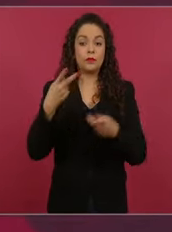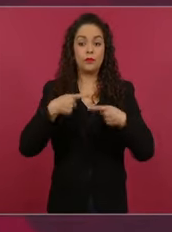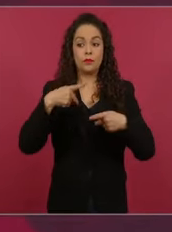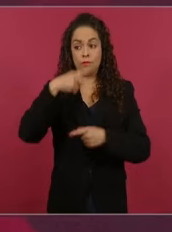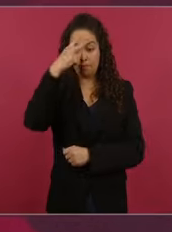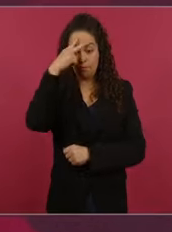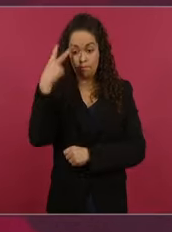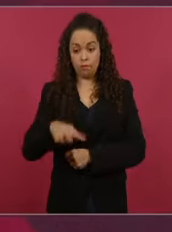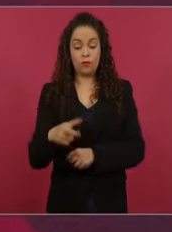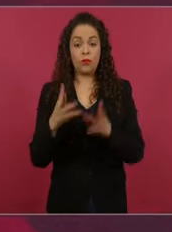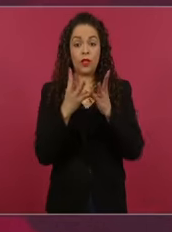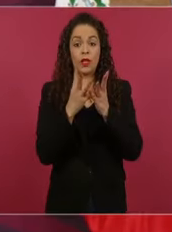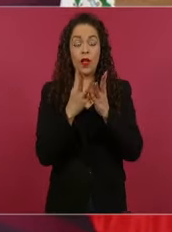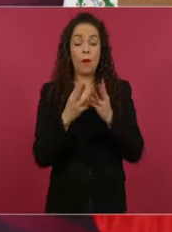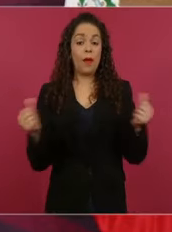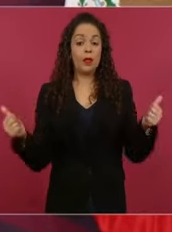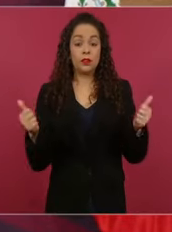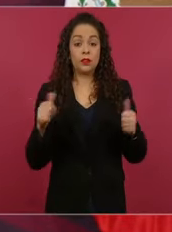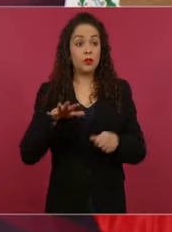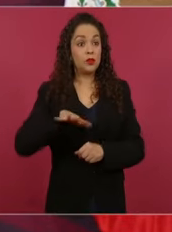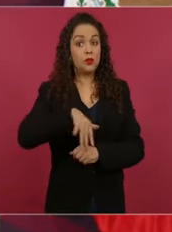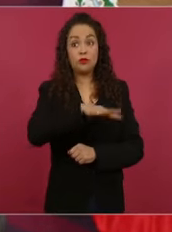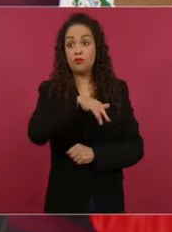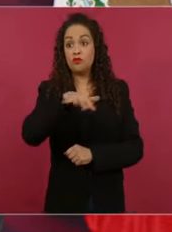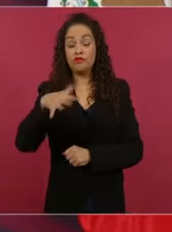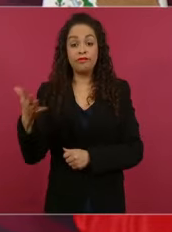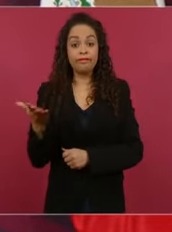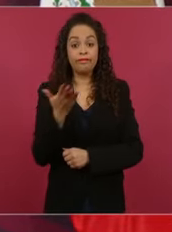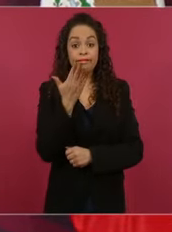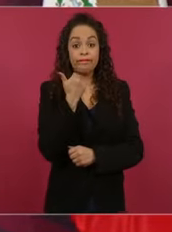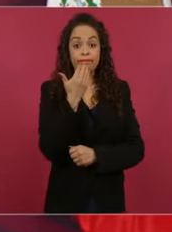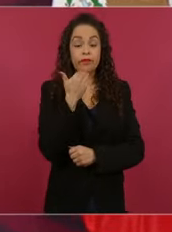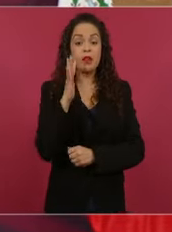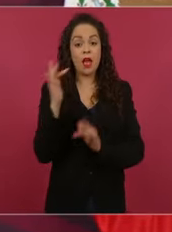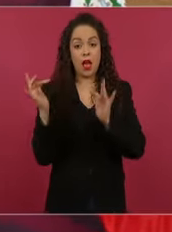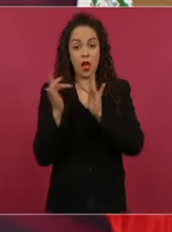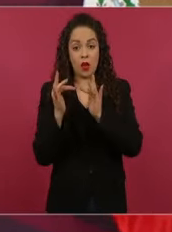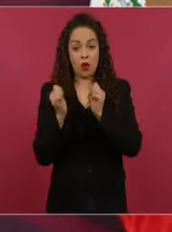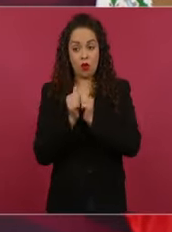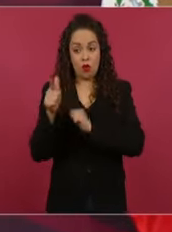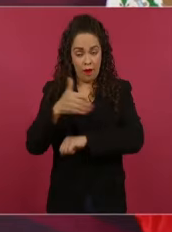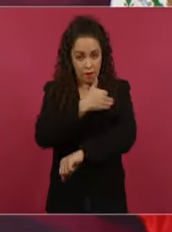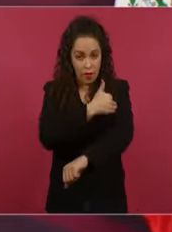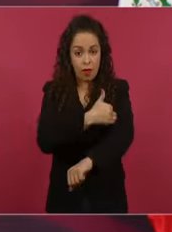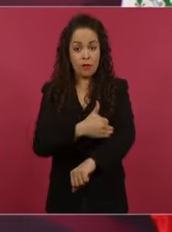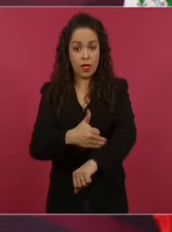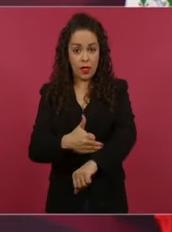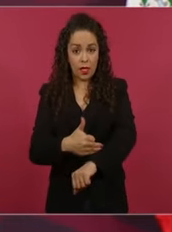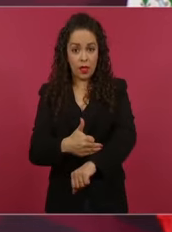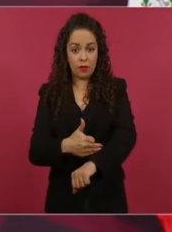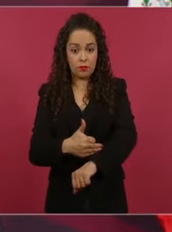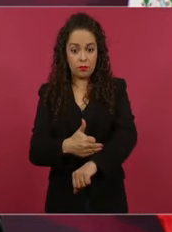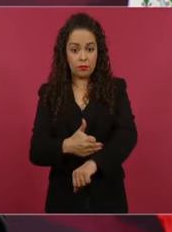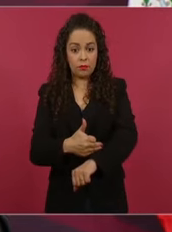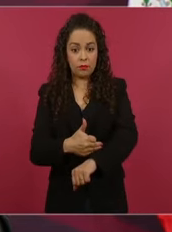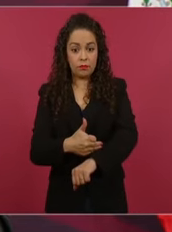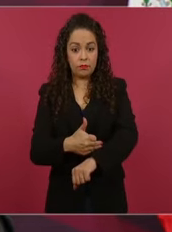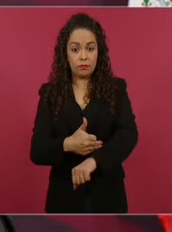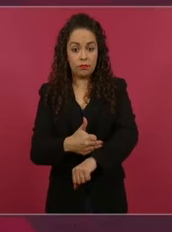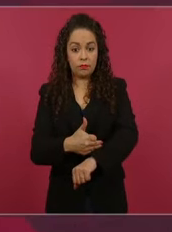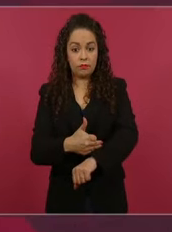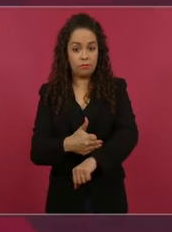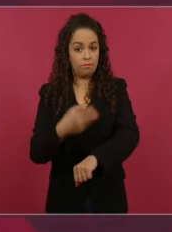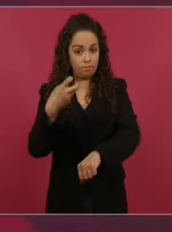ya se tiene comunicación con sus familiares y se está haciendo toda una